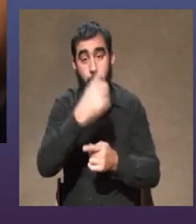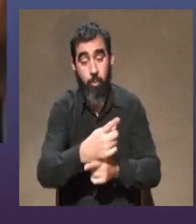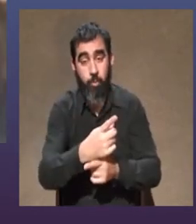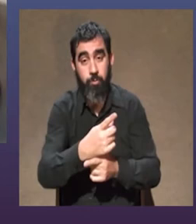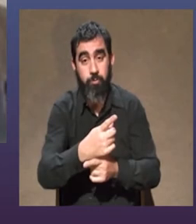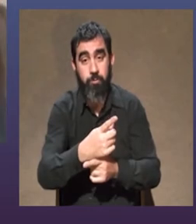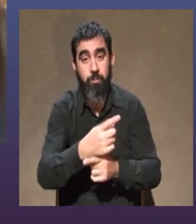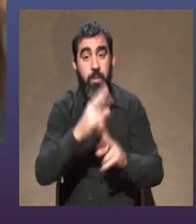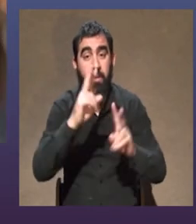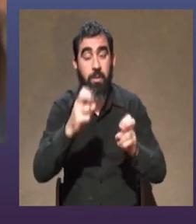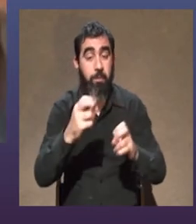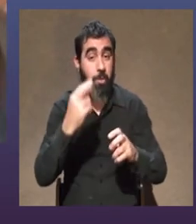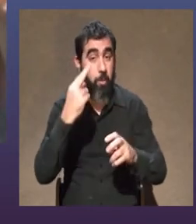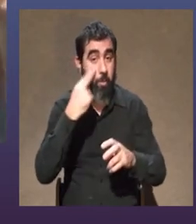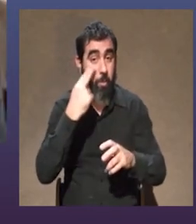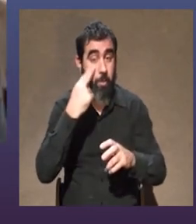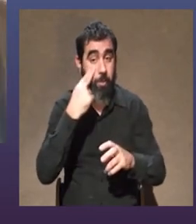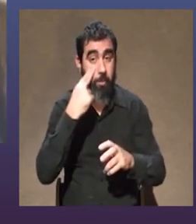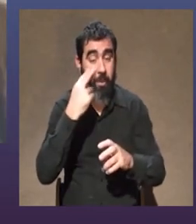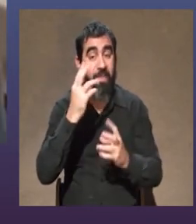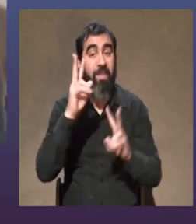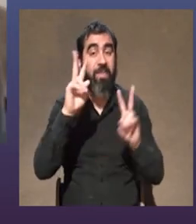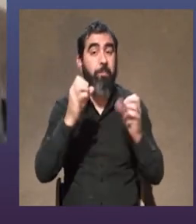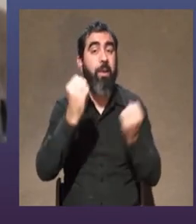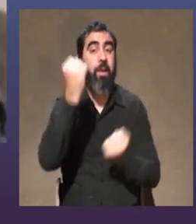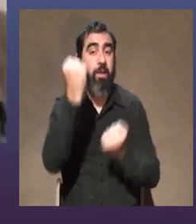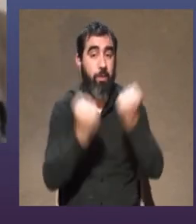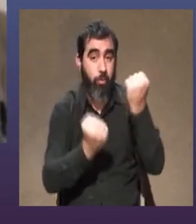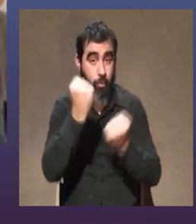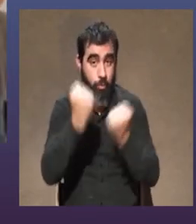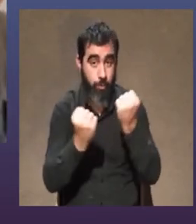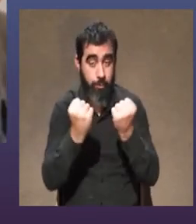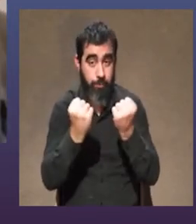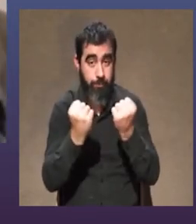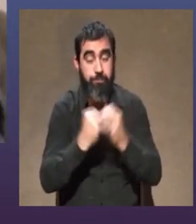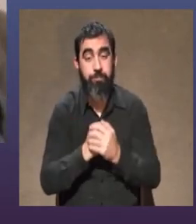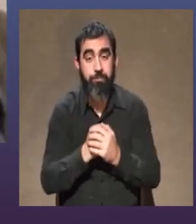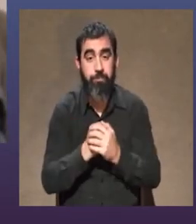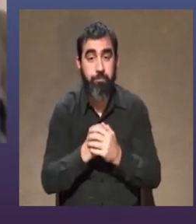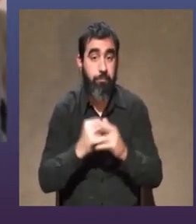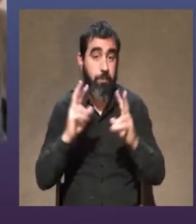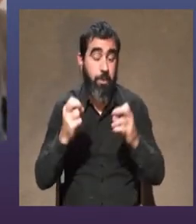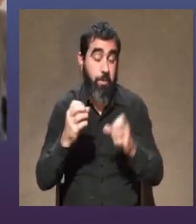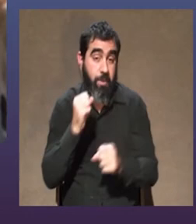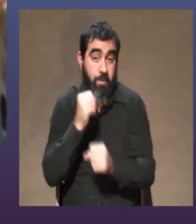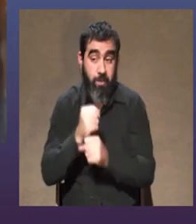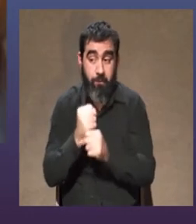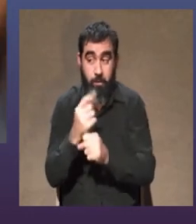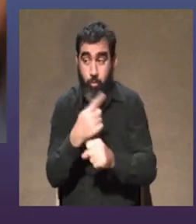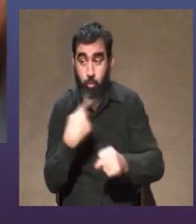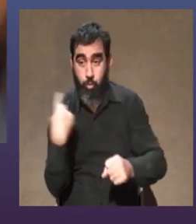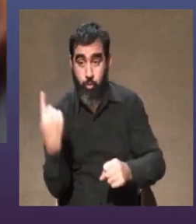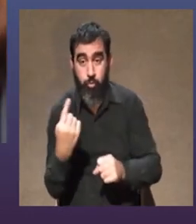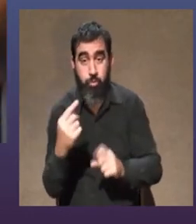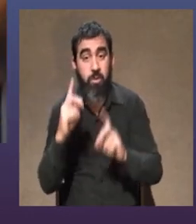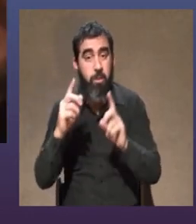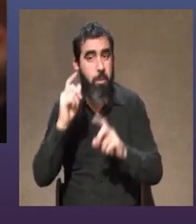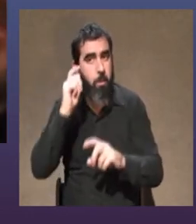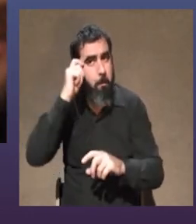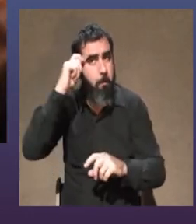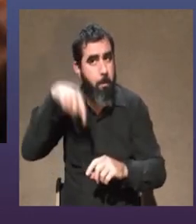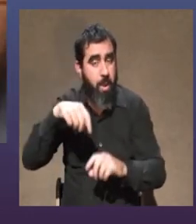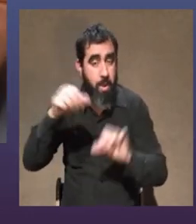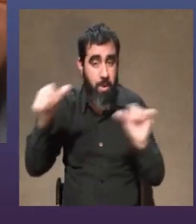la afectación de lo económico en nuestro oficio y aquellos planes que teníamos